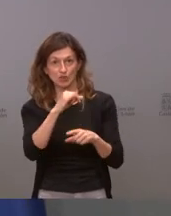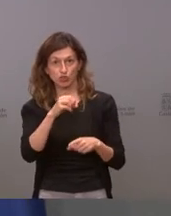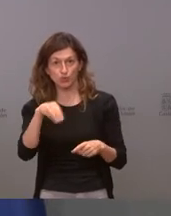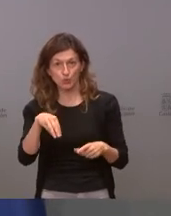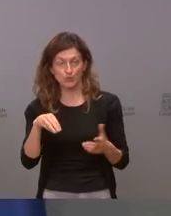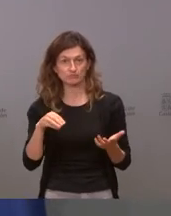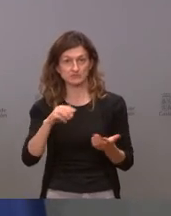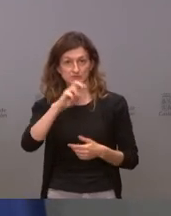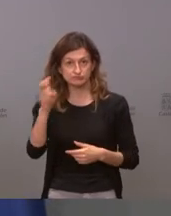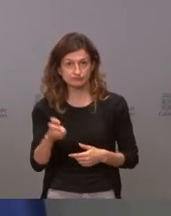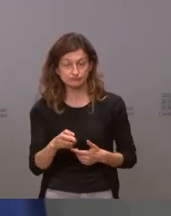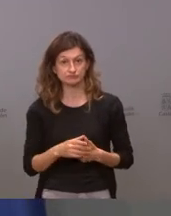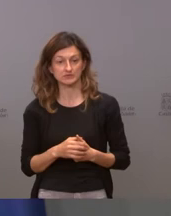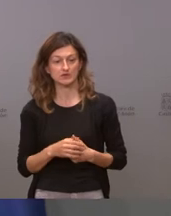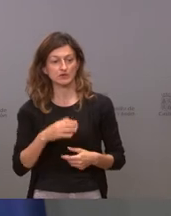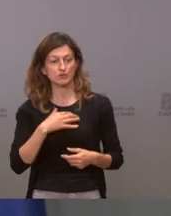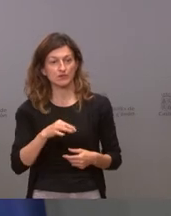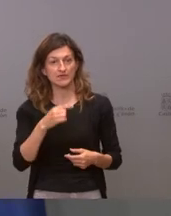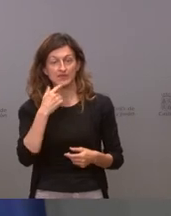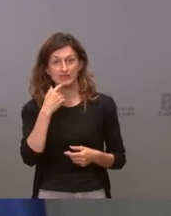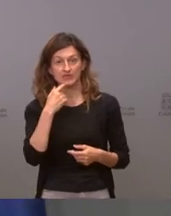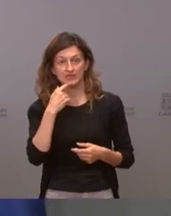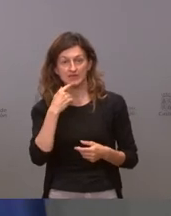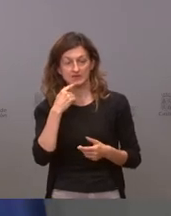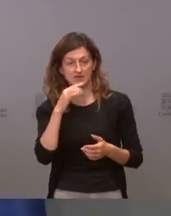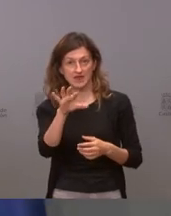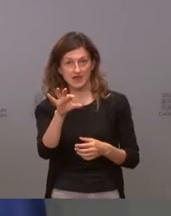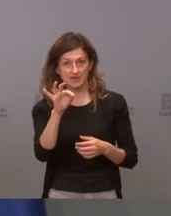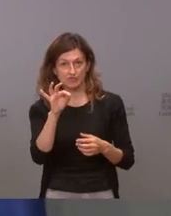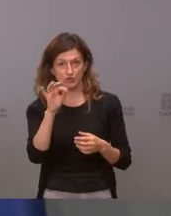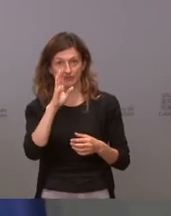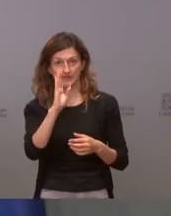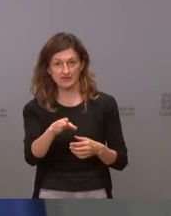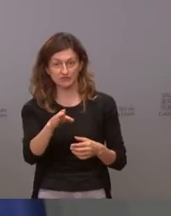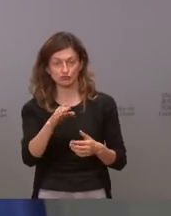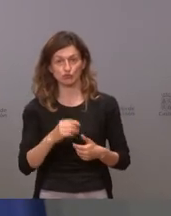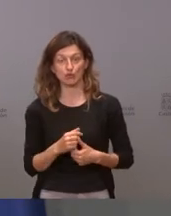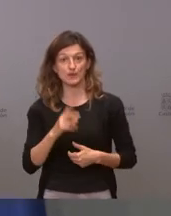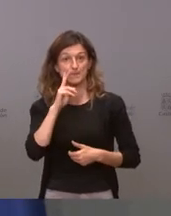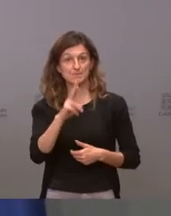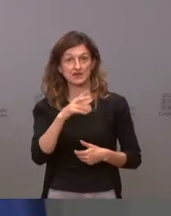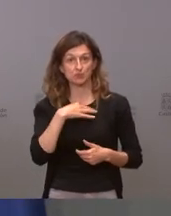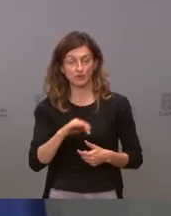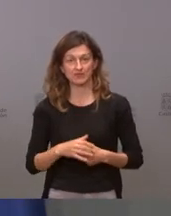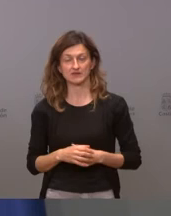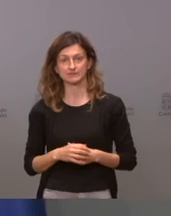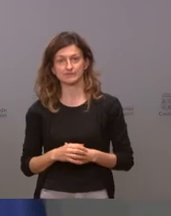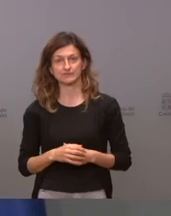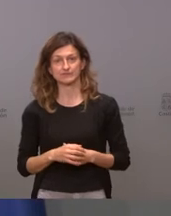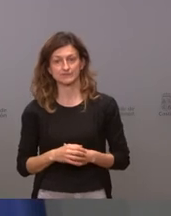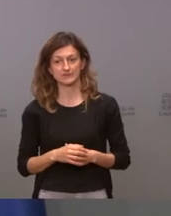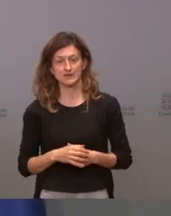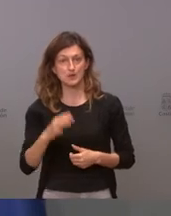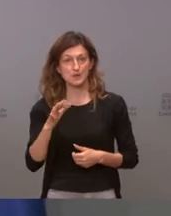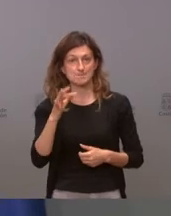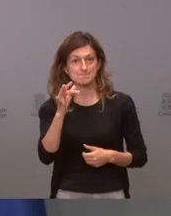se pueden hacer muchas cosas que permitirían que se viera la elección en directo que se pudiera seguir viendo la elección en directo y